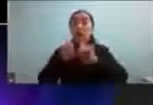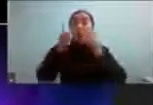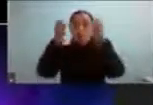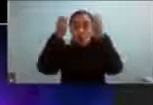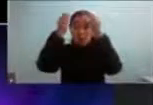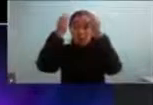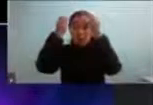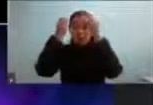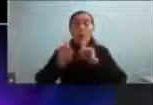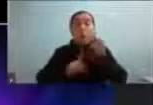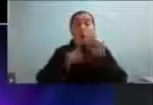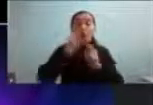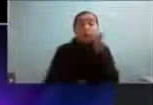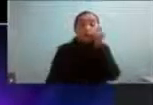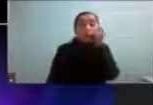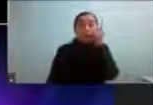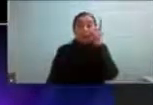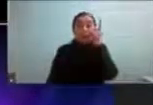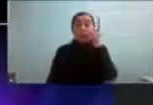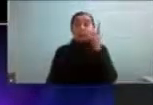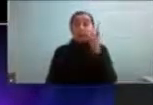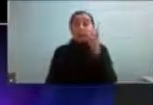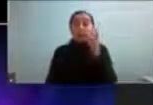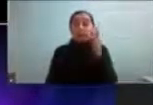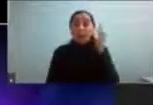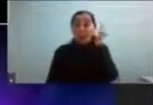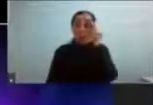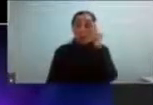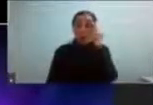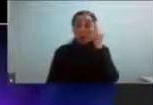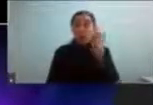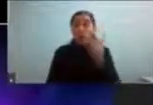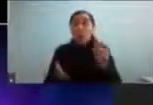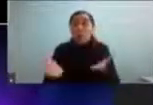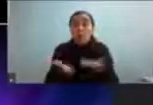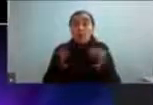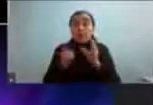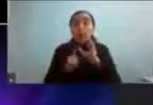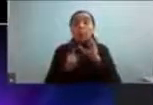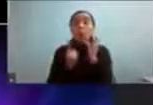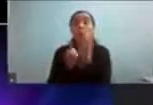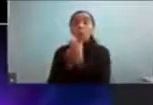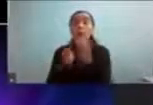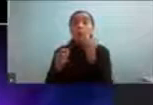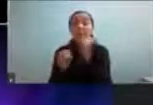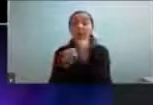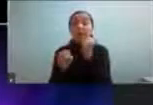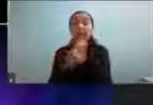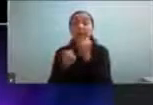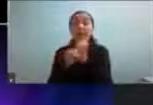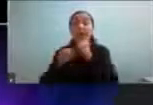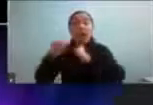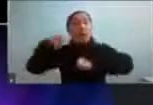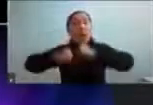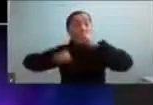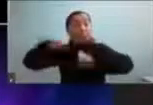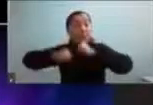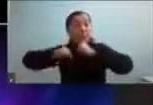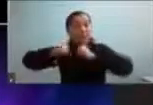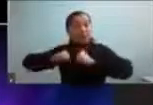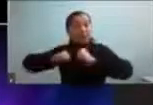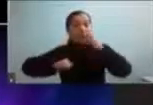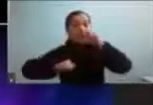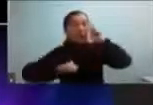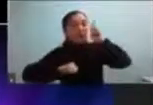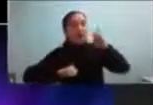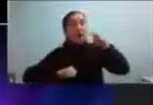cierta comprensión en términos cognitivos fomentar una cultura de trabajo y empresa que ponga en juego el valor de